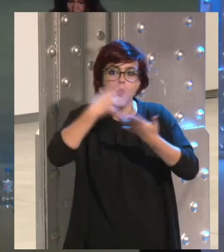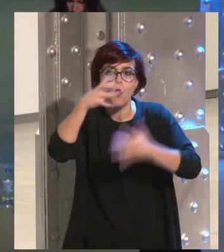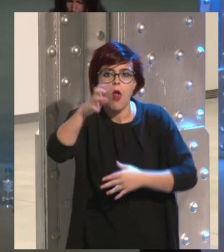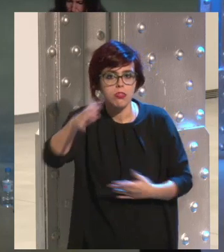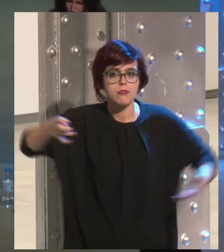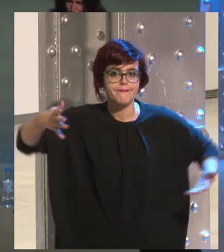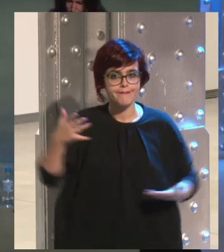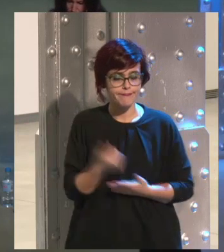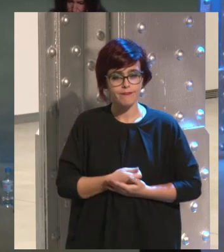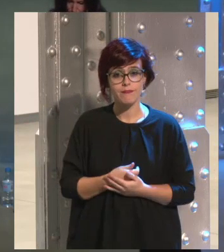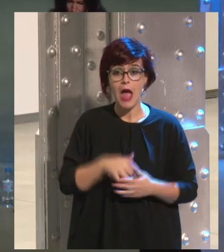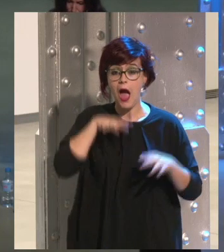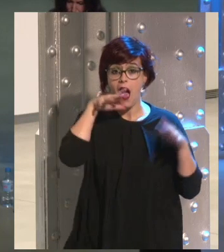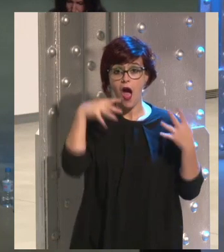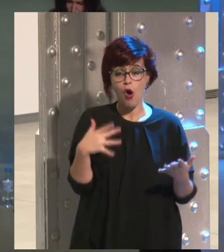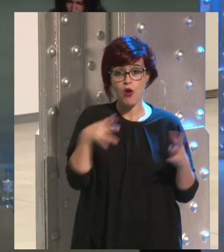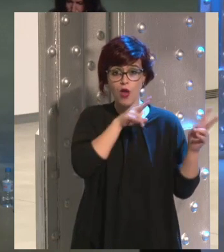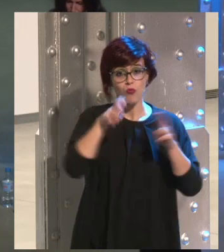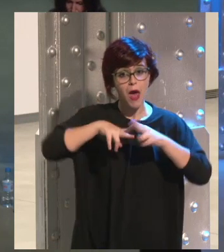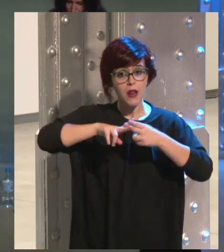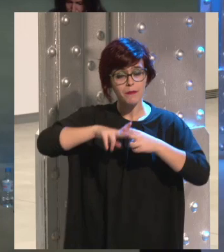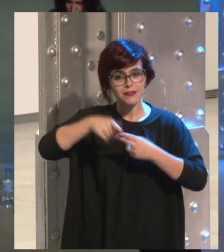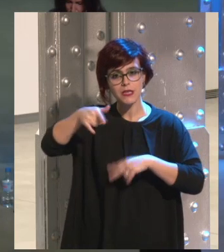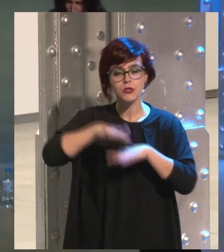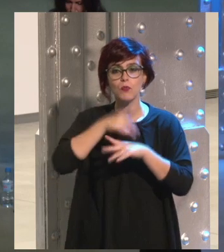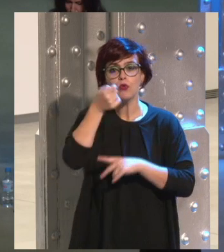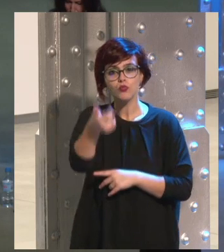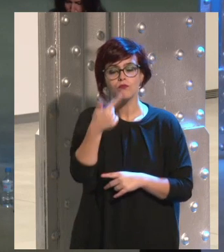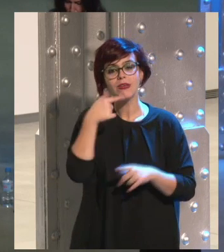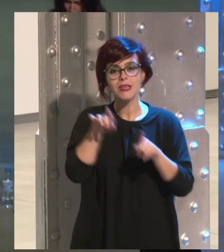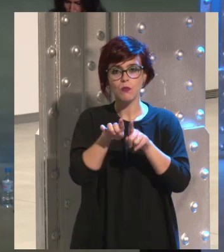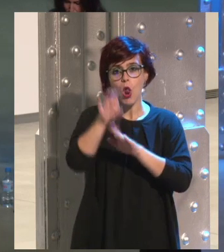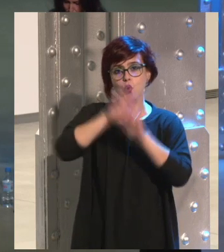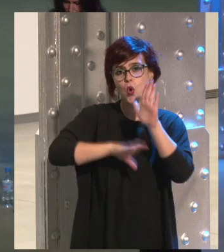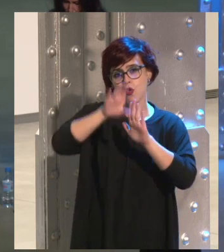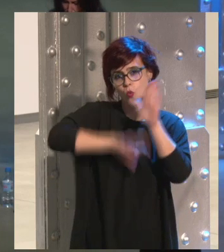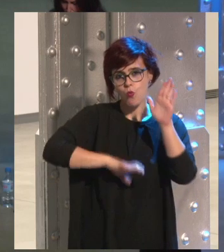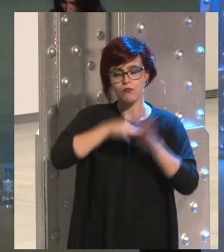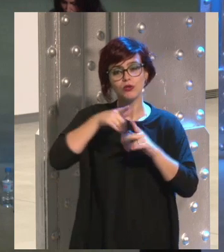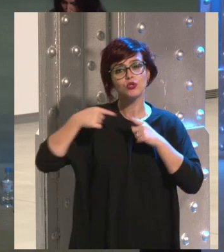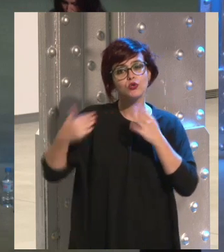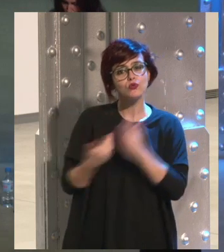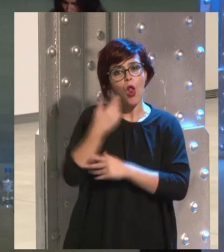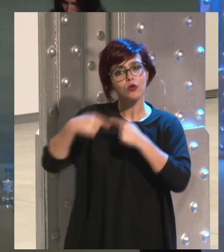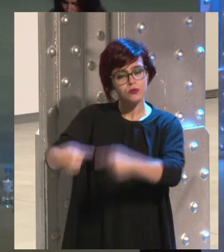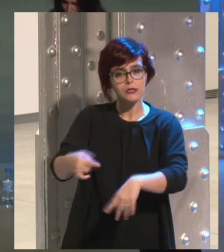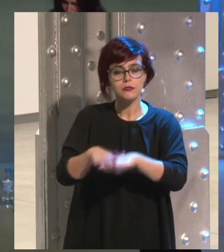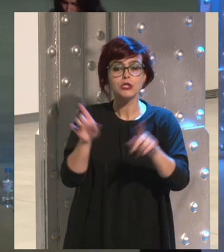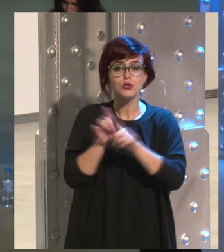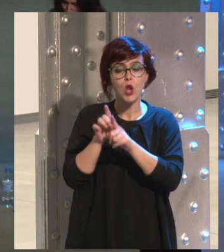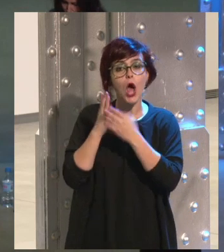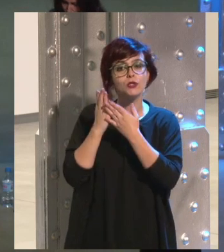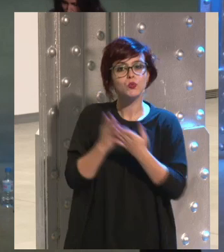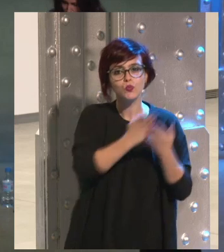con estas nuevas herramientas te vas constituyendo un currículum a diario que no es solo de estudios